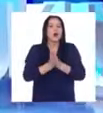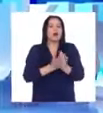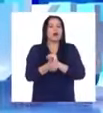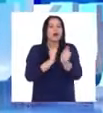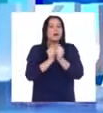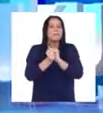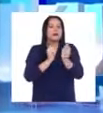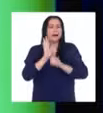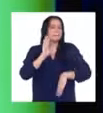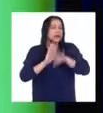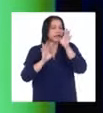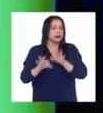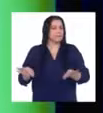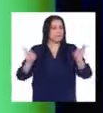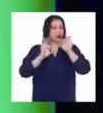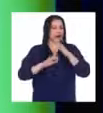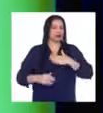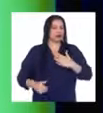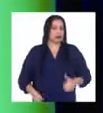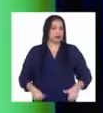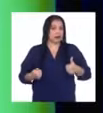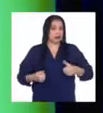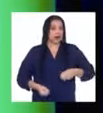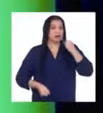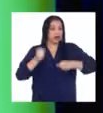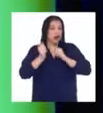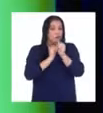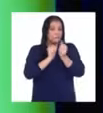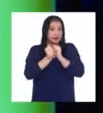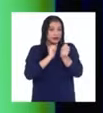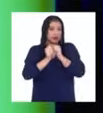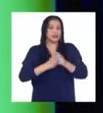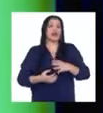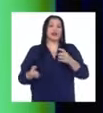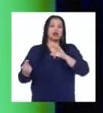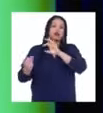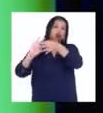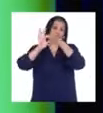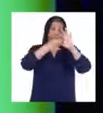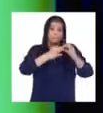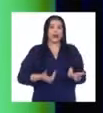importante de mi vida, la Maratón de los Juegos Olímpicos Río 2016.